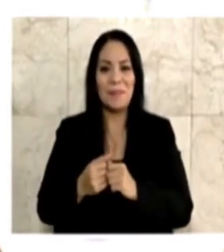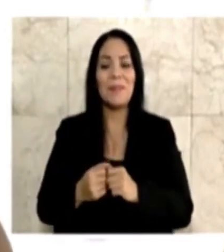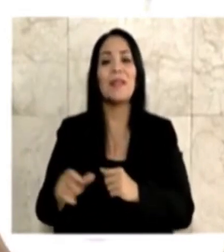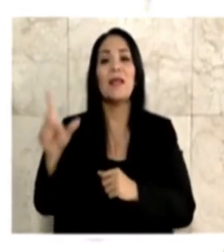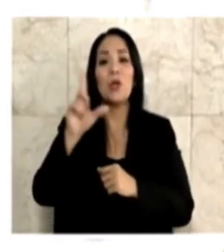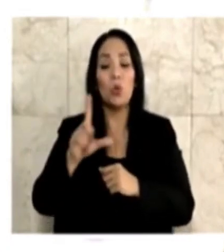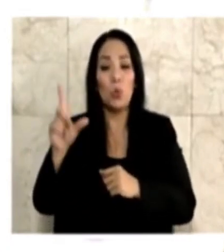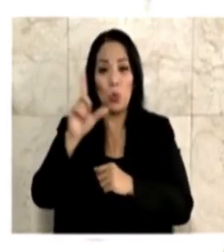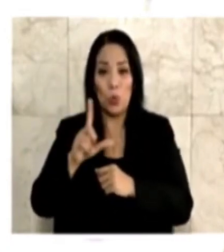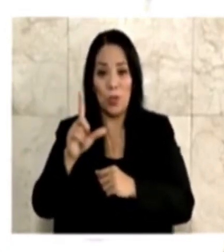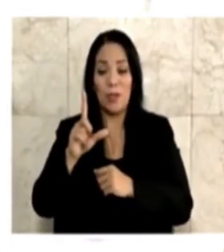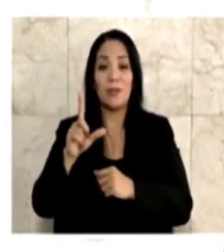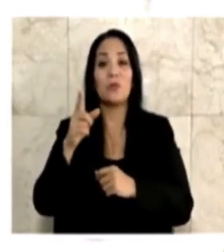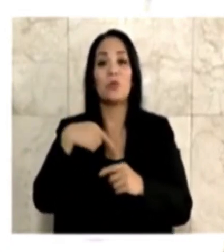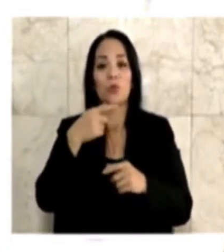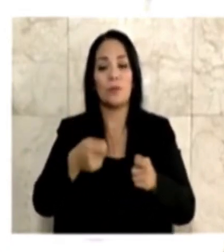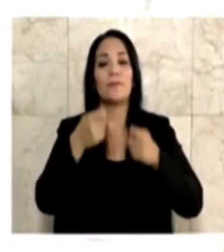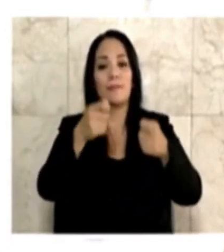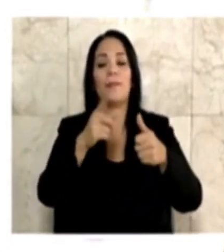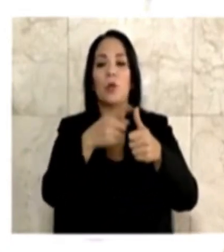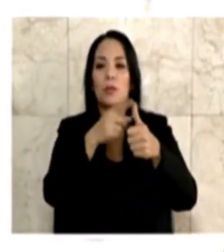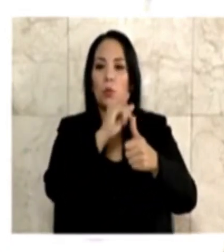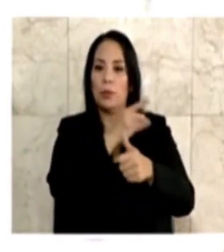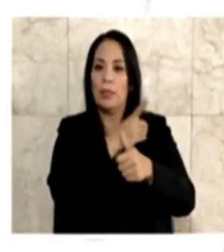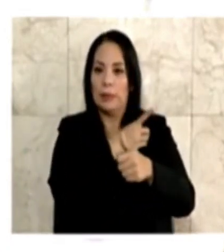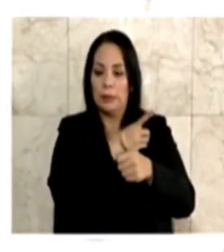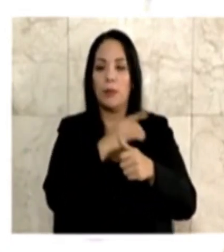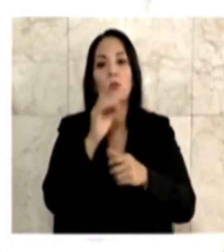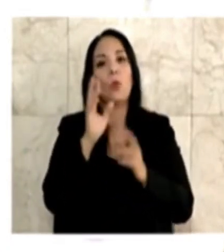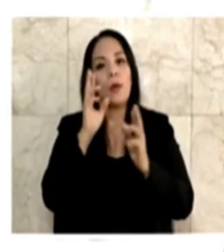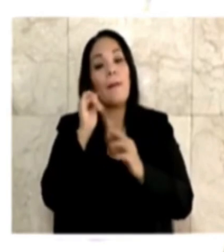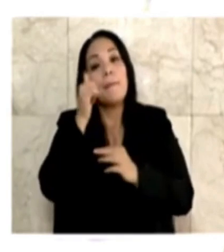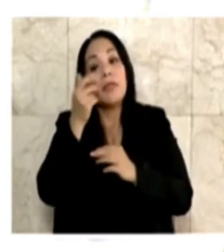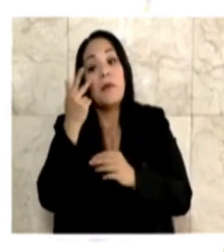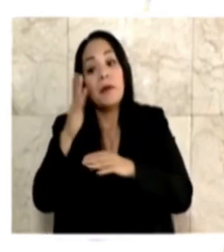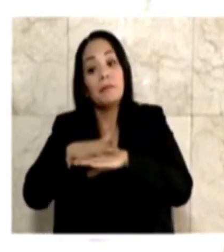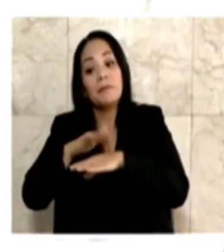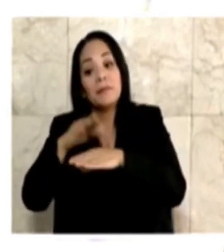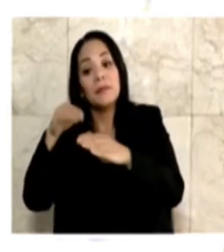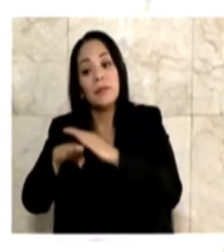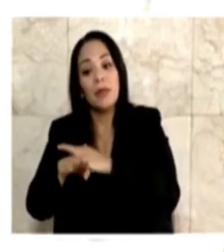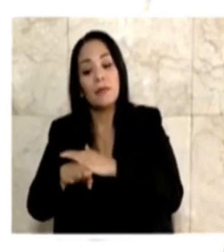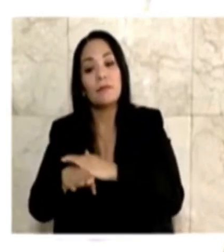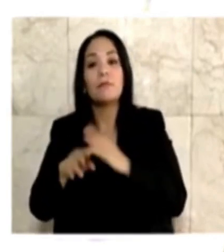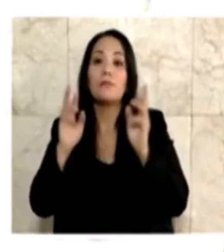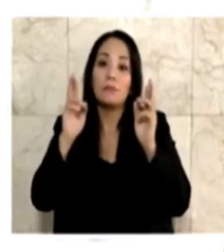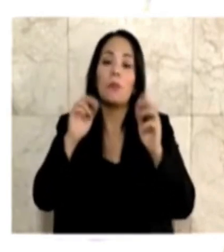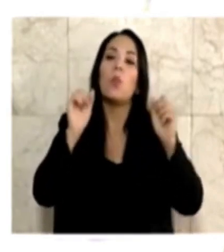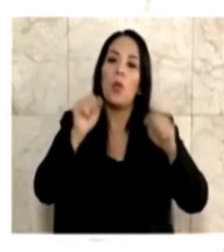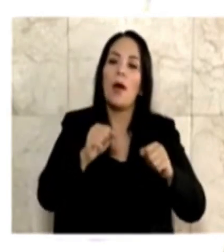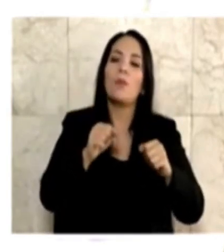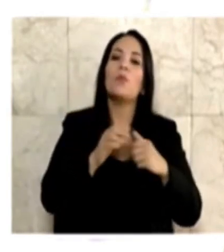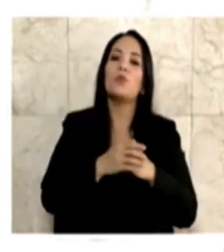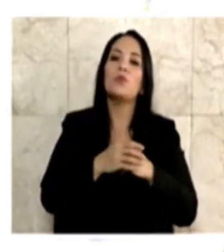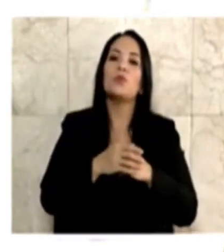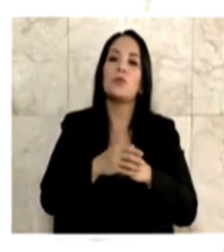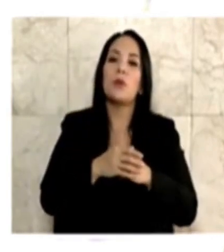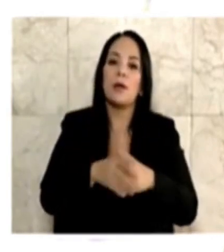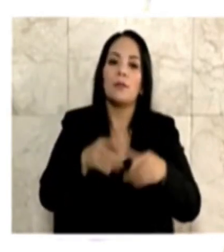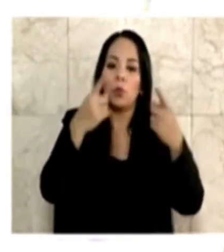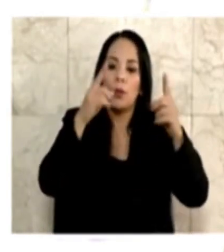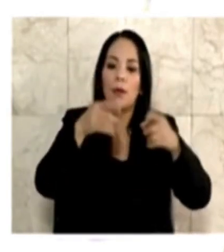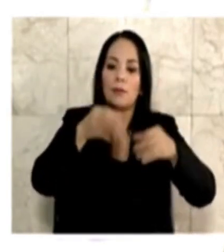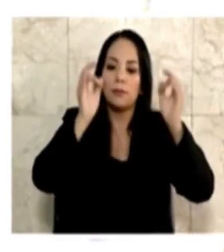presentamos el tema de las prioridades en junta directiva y yo espero que mañana, si me dejan entrar, podamos sacar adelante la definición de prioridades